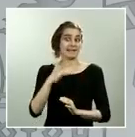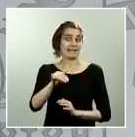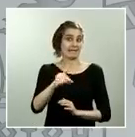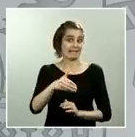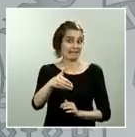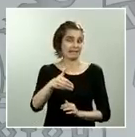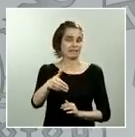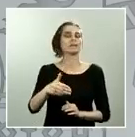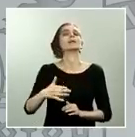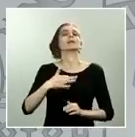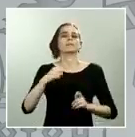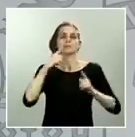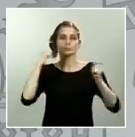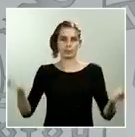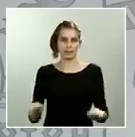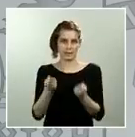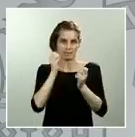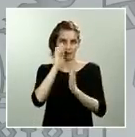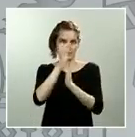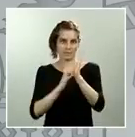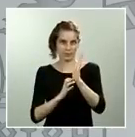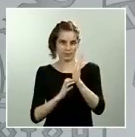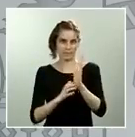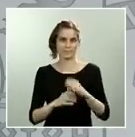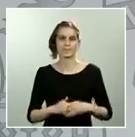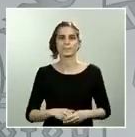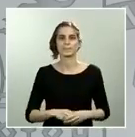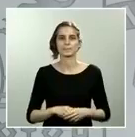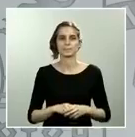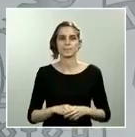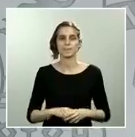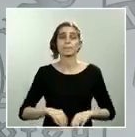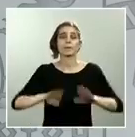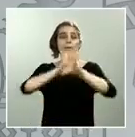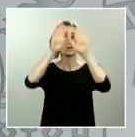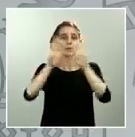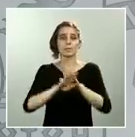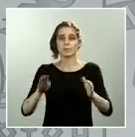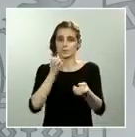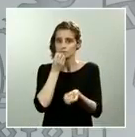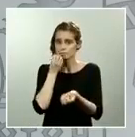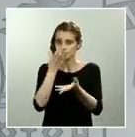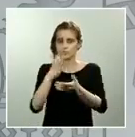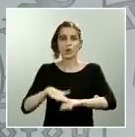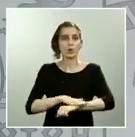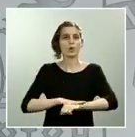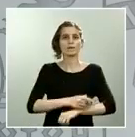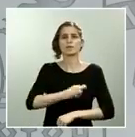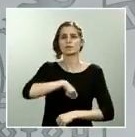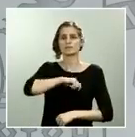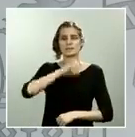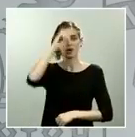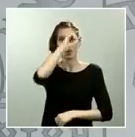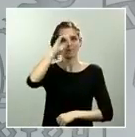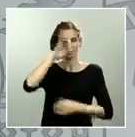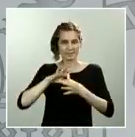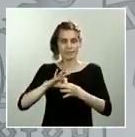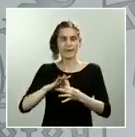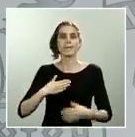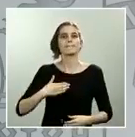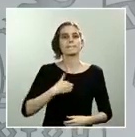Y, por último, transmitir que la posición del Gobierno de España respecto al papel que creemos que tiene que jugar Europa